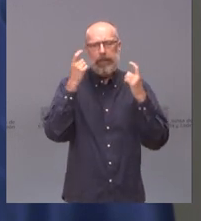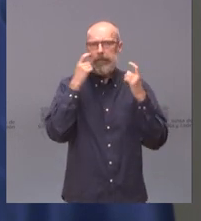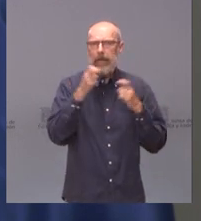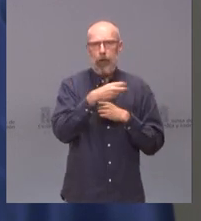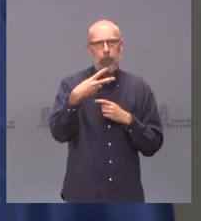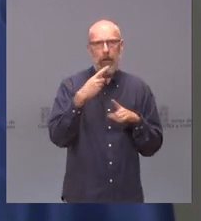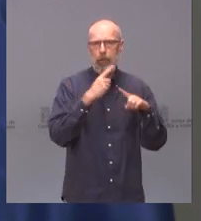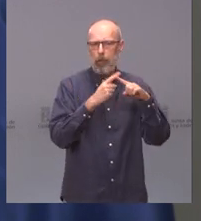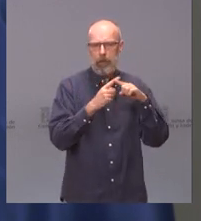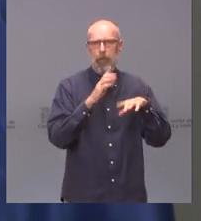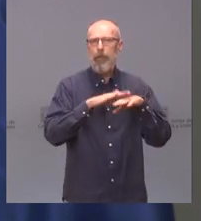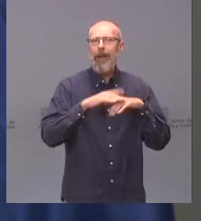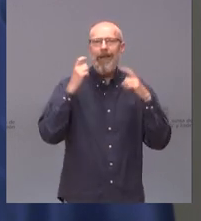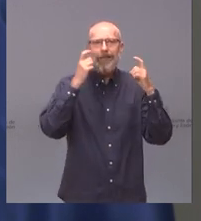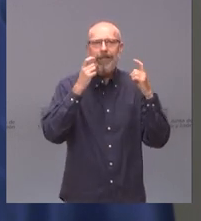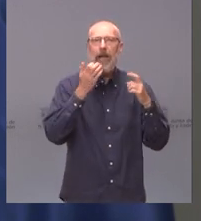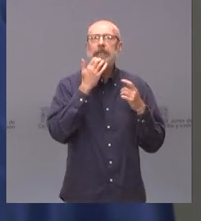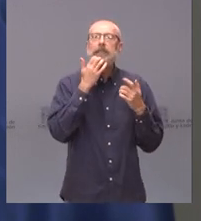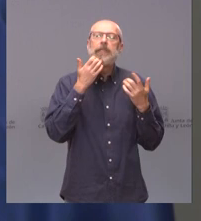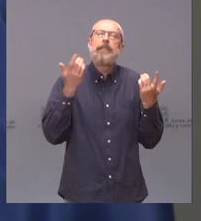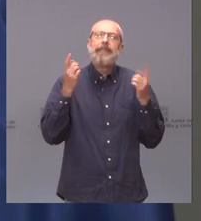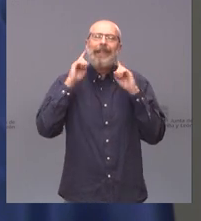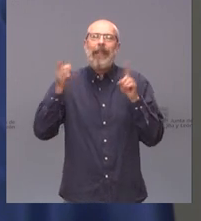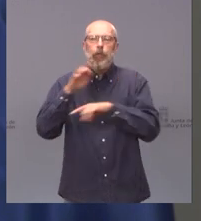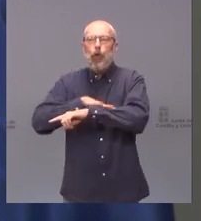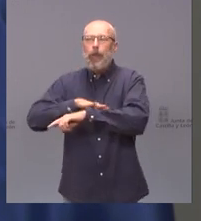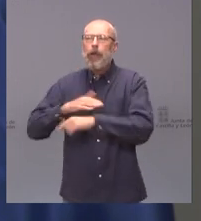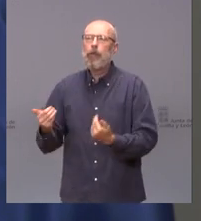intentar que si la irresponsabilidad del gobierno